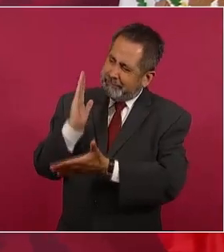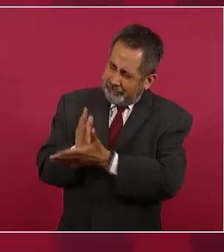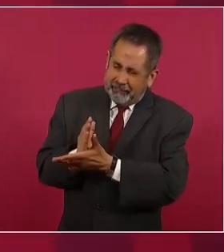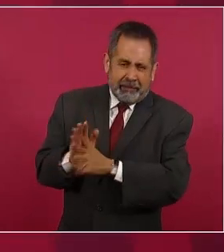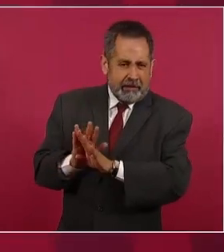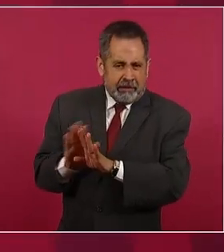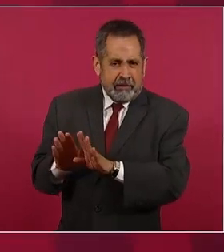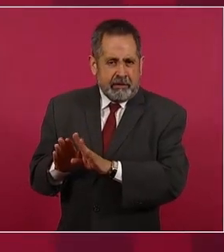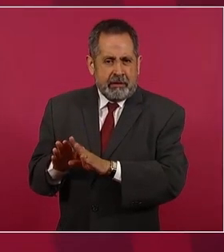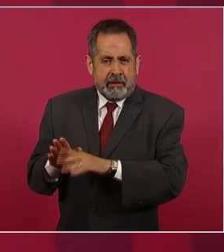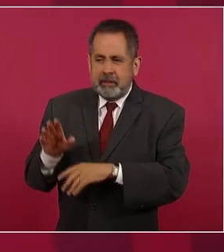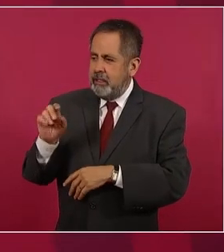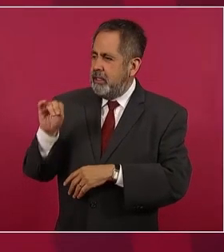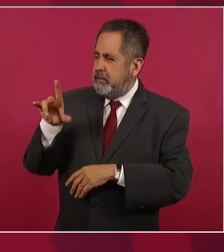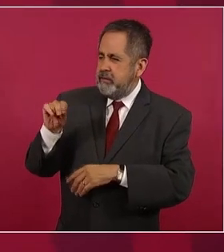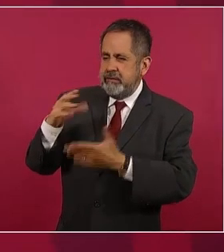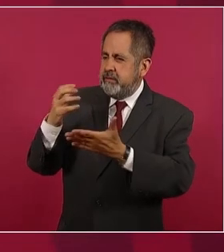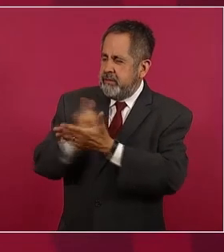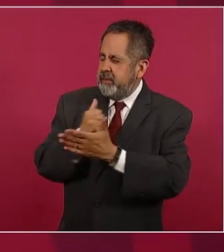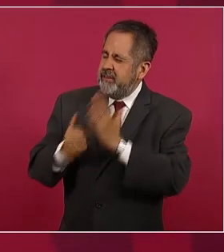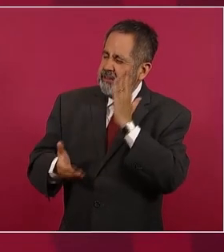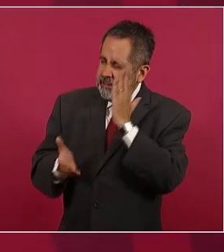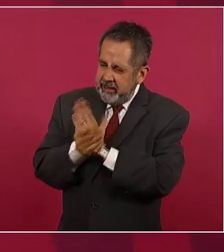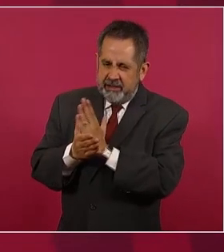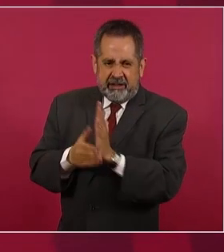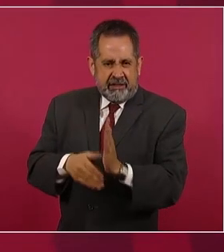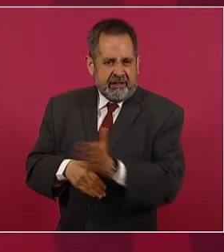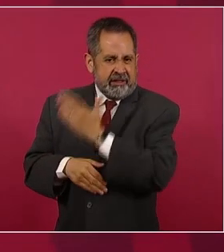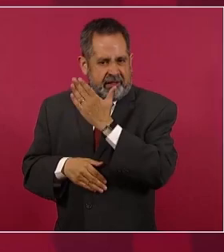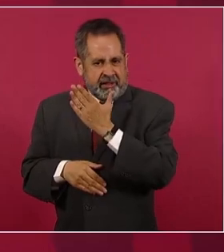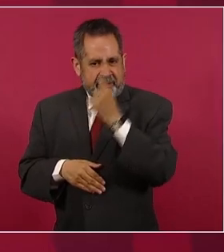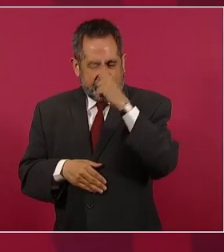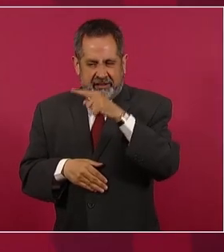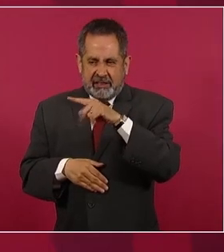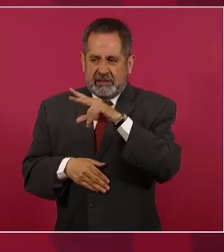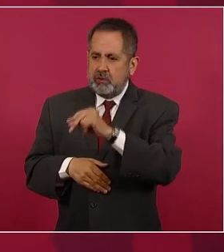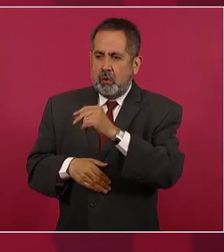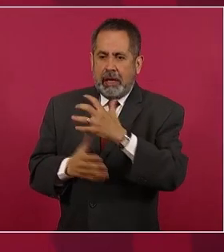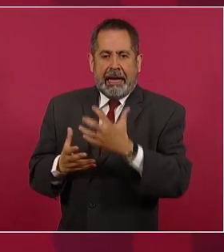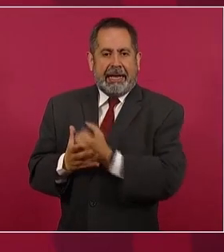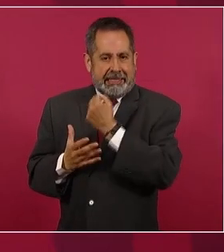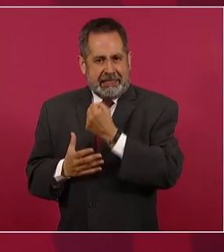podían impedir de nuevo que yo ganara la presidencia.